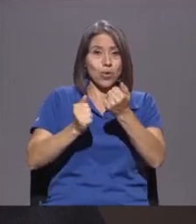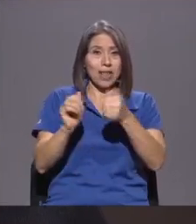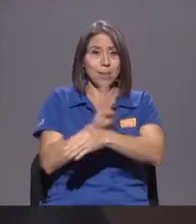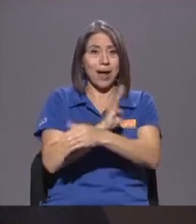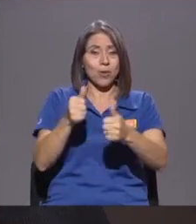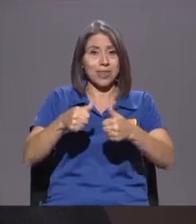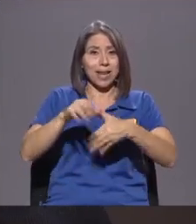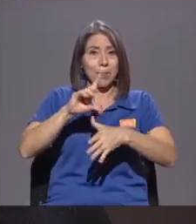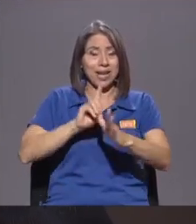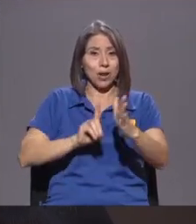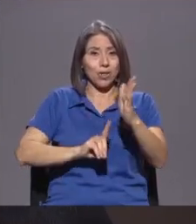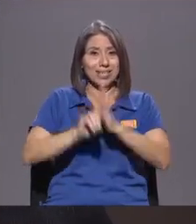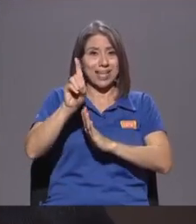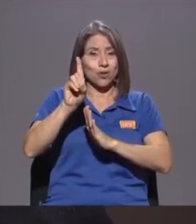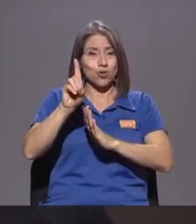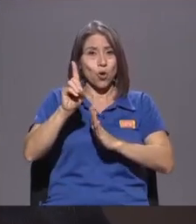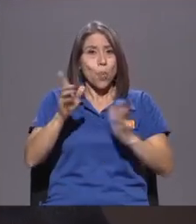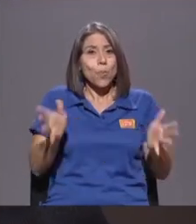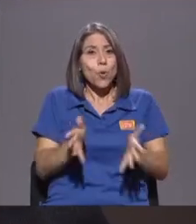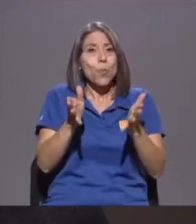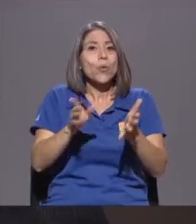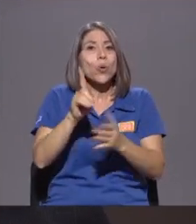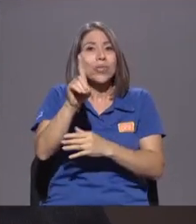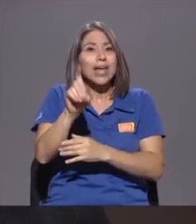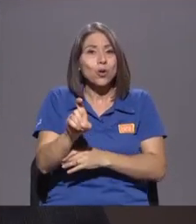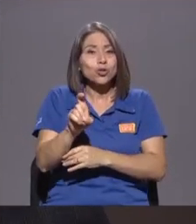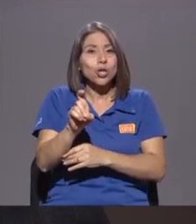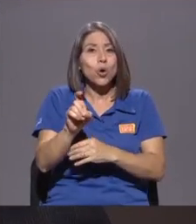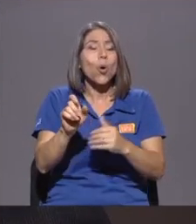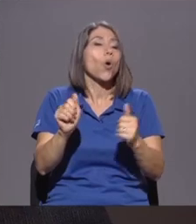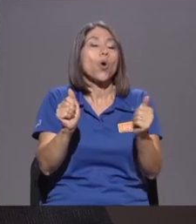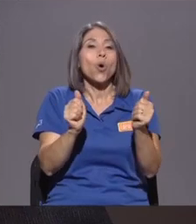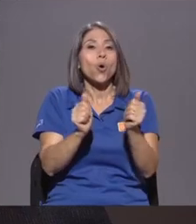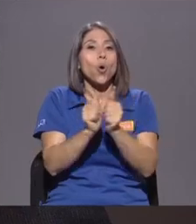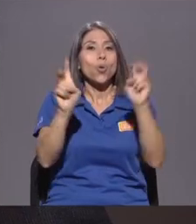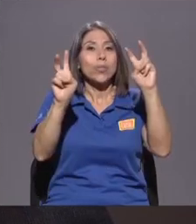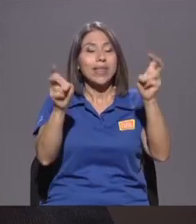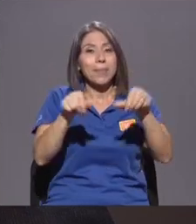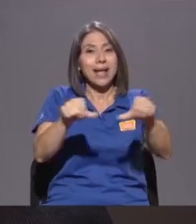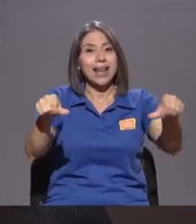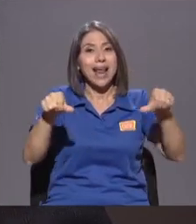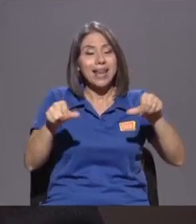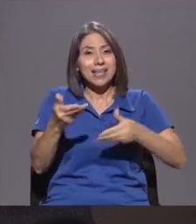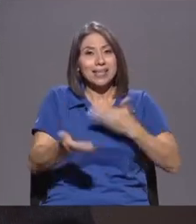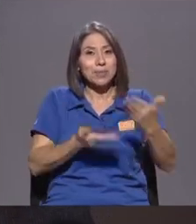Desarrollo Un diagnóstico De cual era el tema De Fintech En el área De servicios financieros